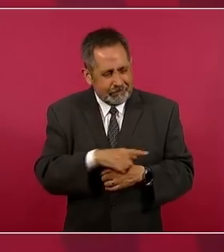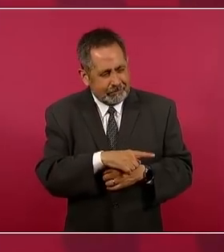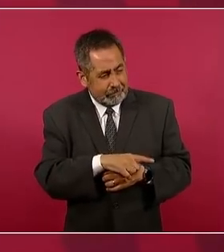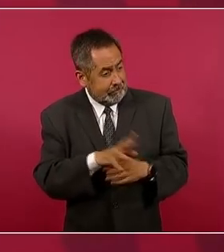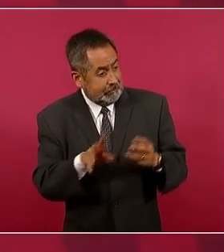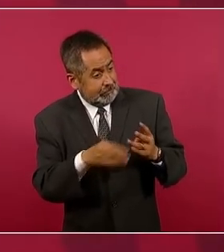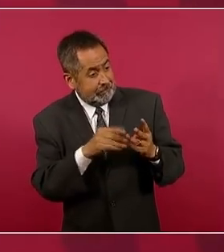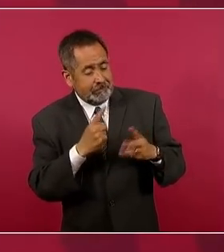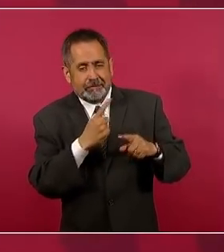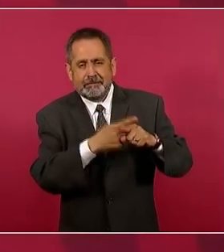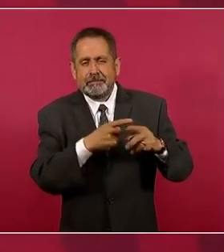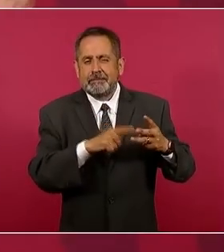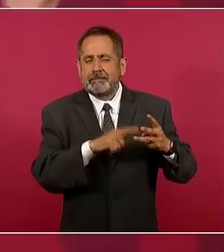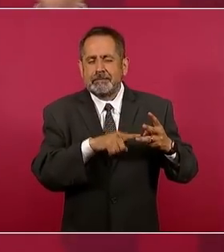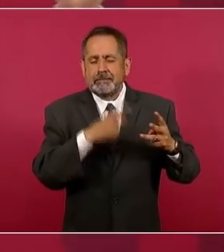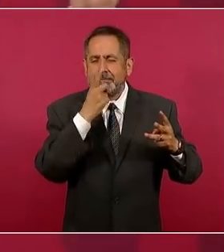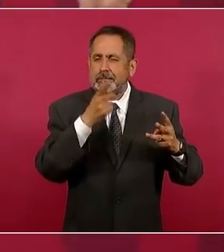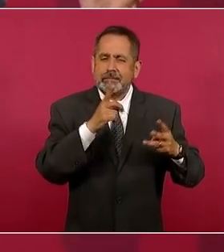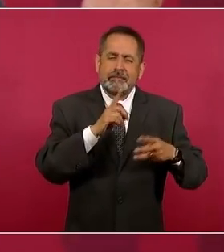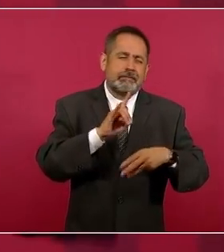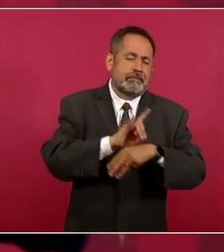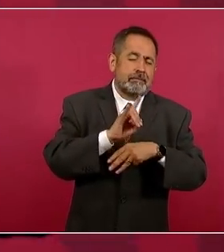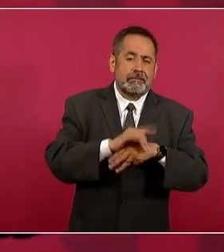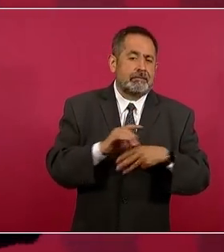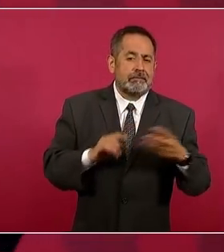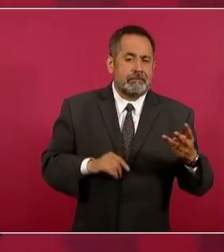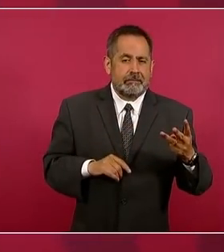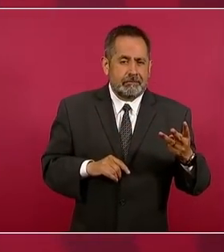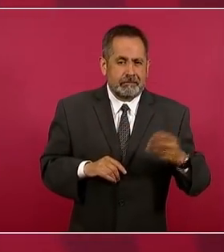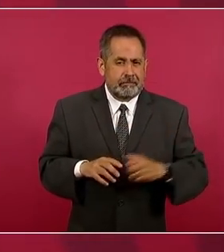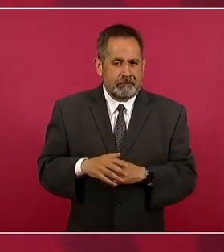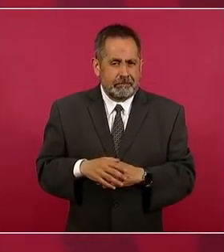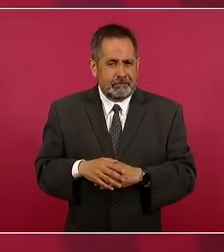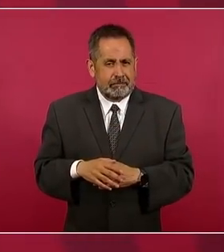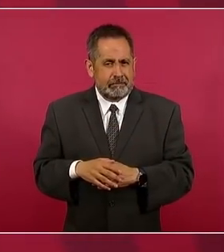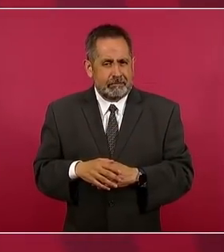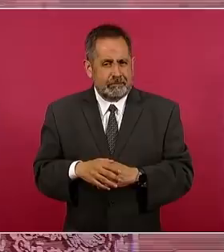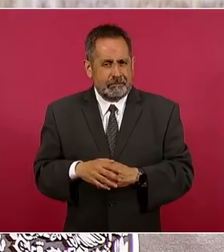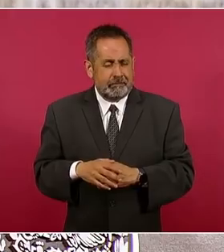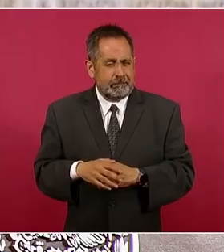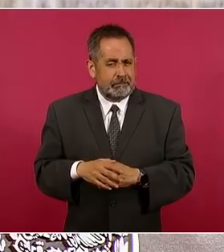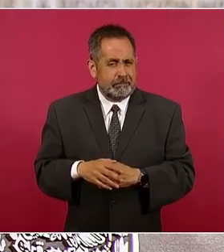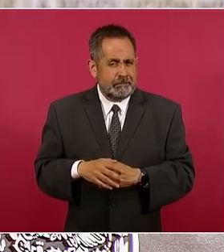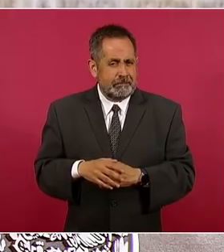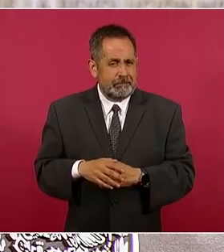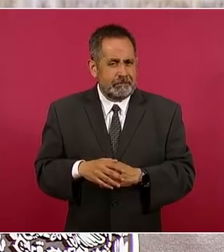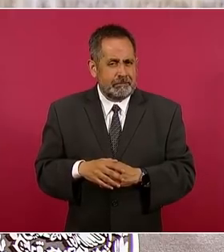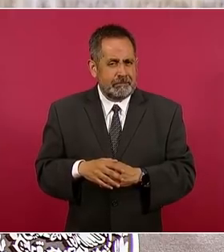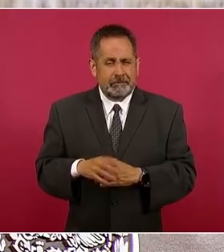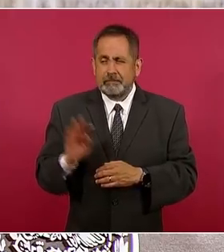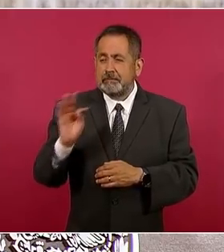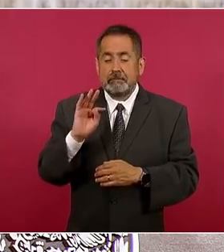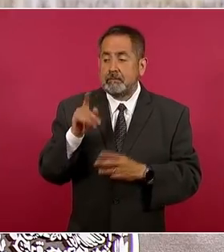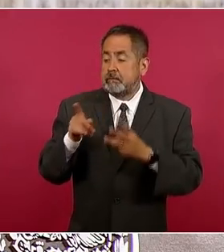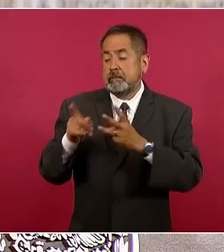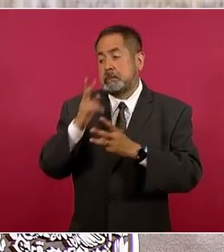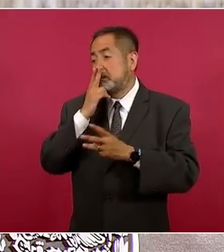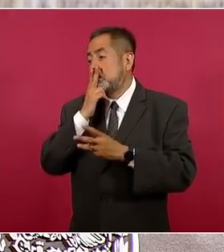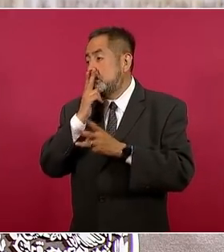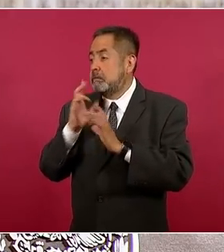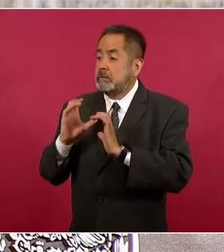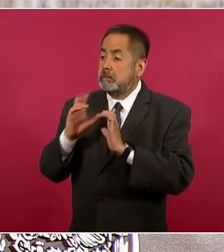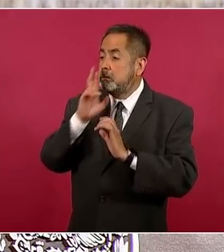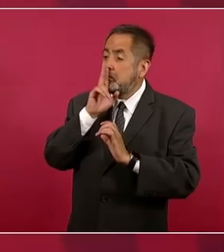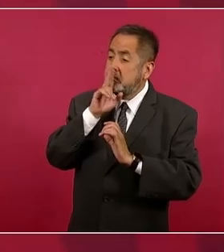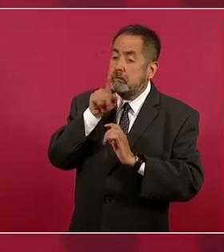se va a fracturar la vía.